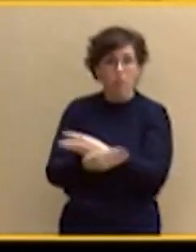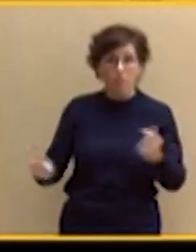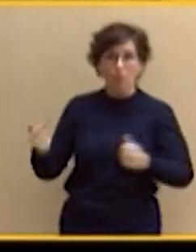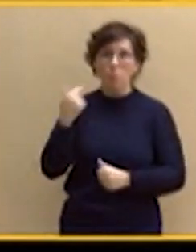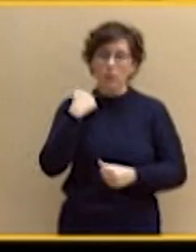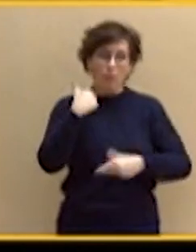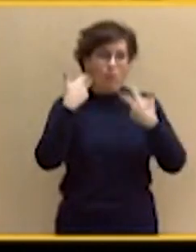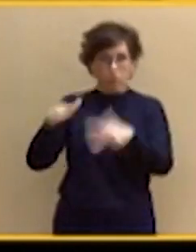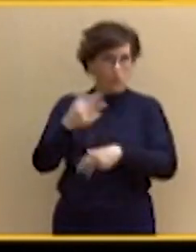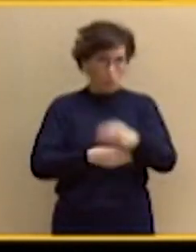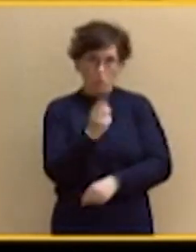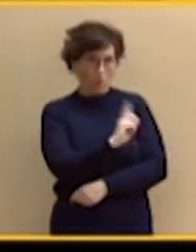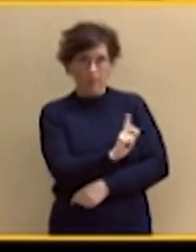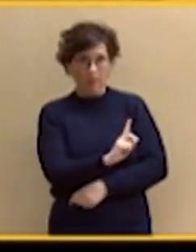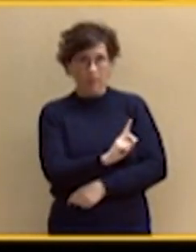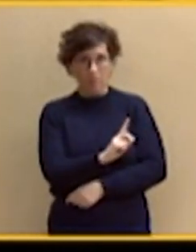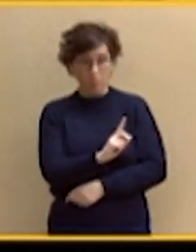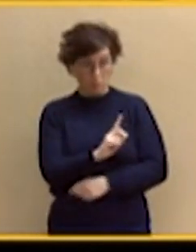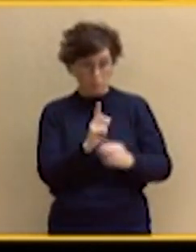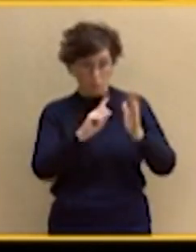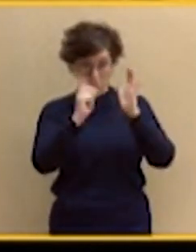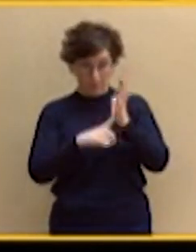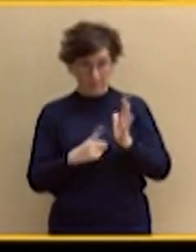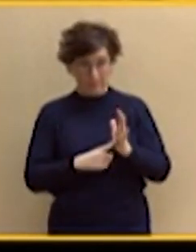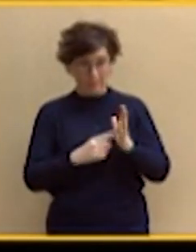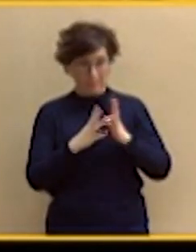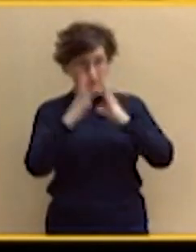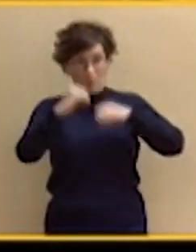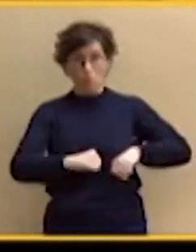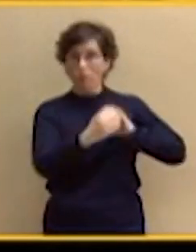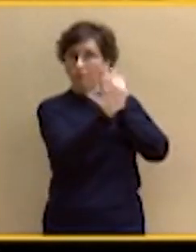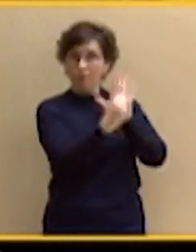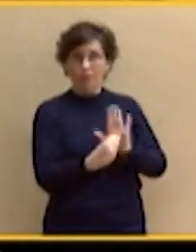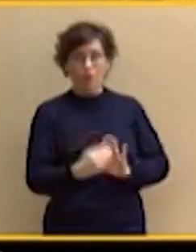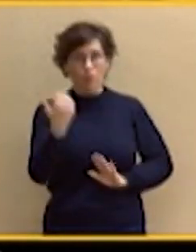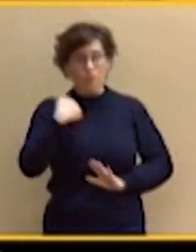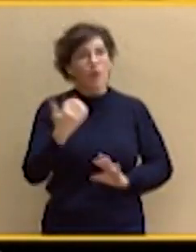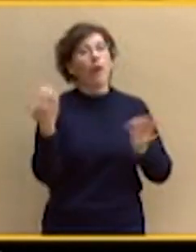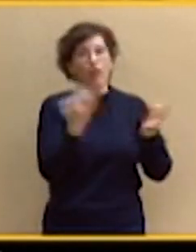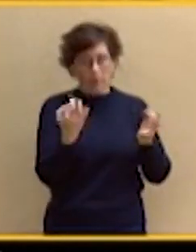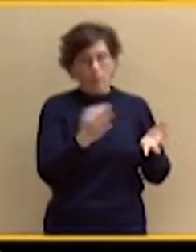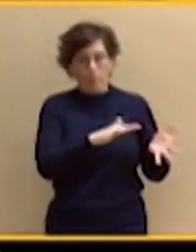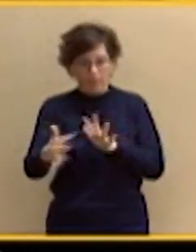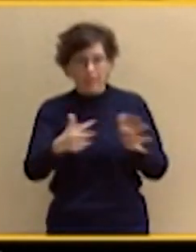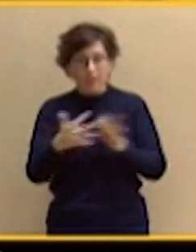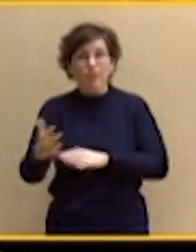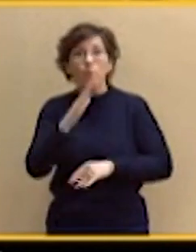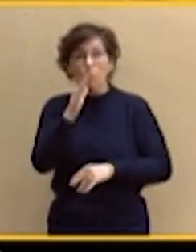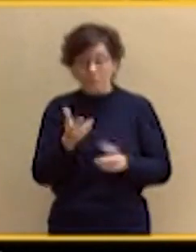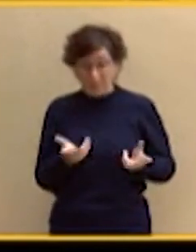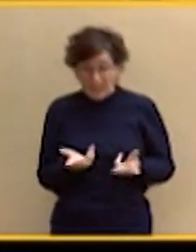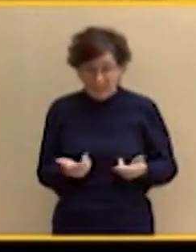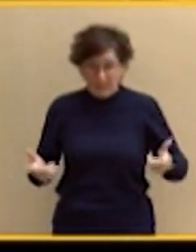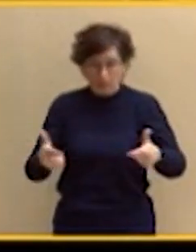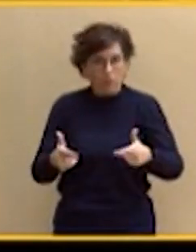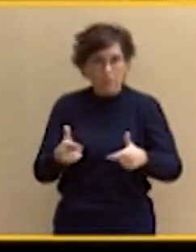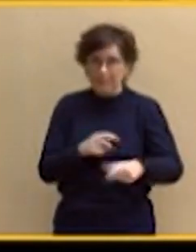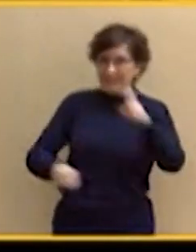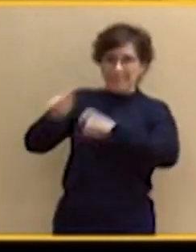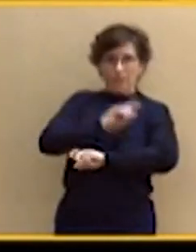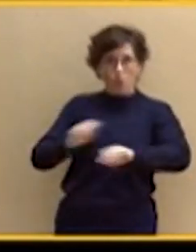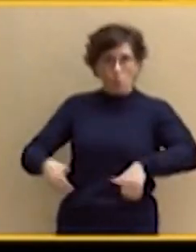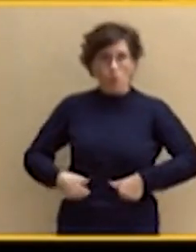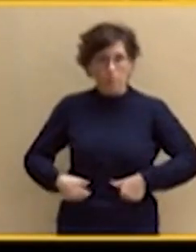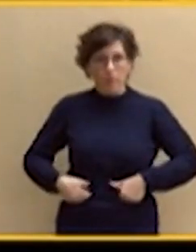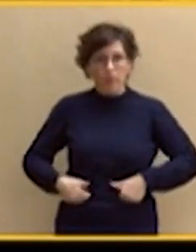pero son leyes sobre todo que merecen la pena desarrollar porque revierten recortes no solo económicos sino también civiles, el caso de la ley